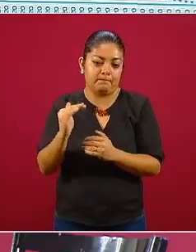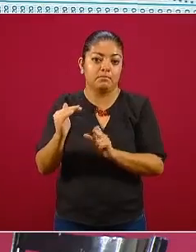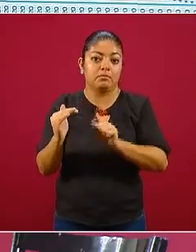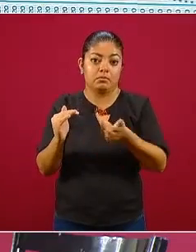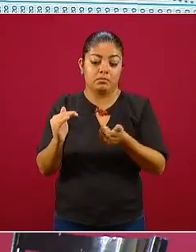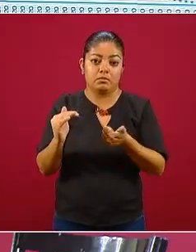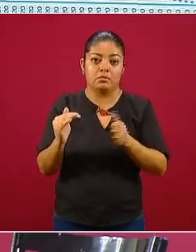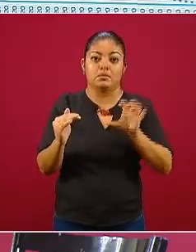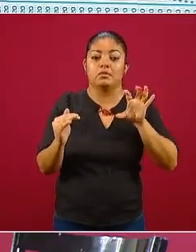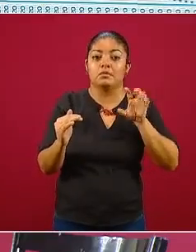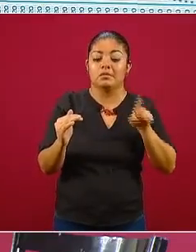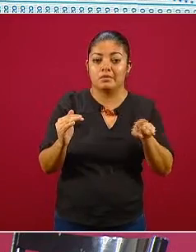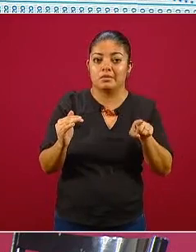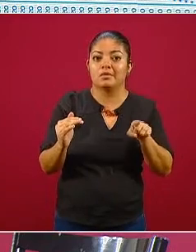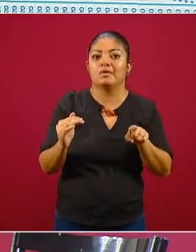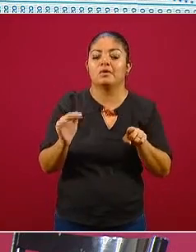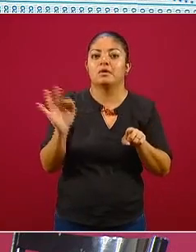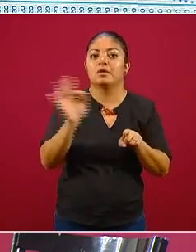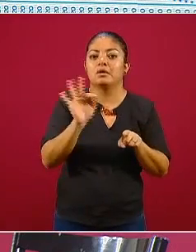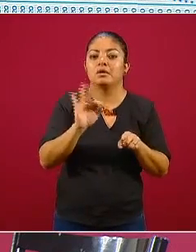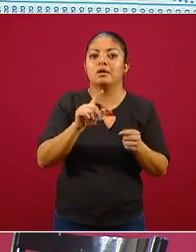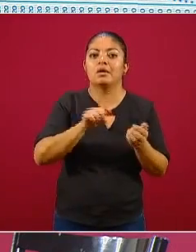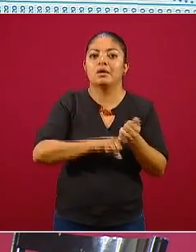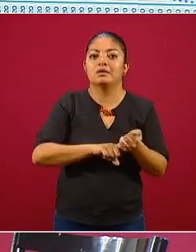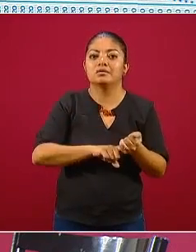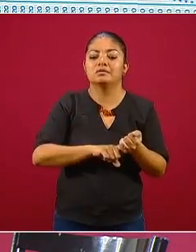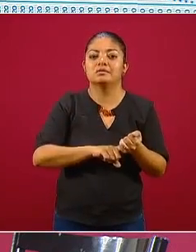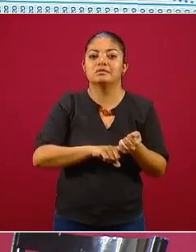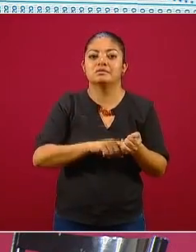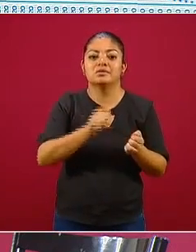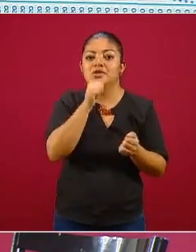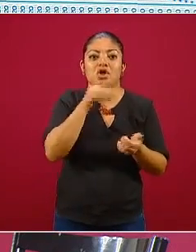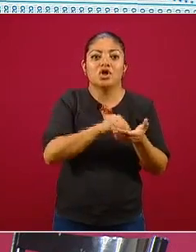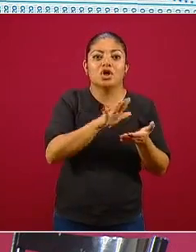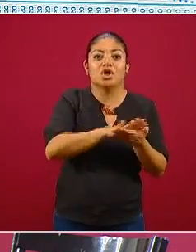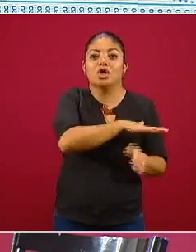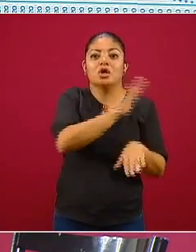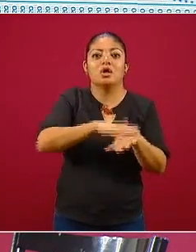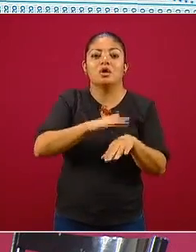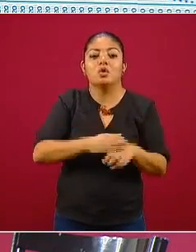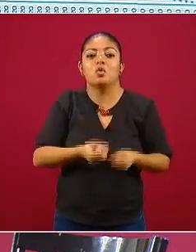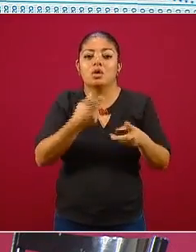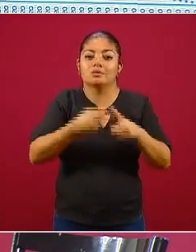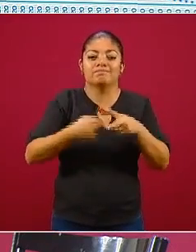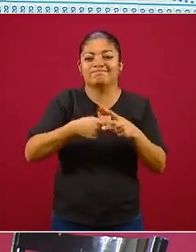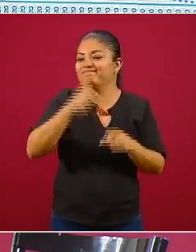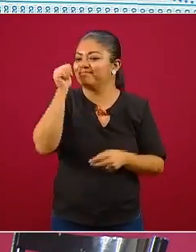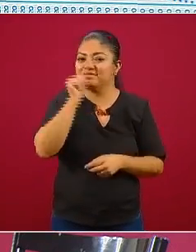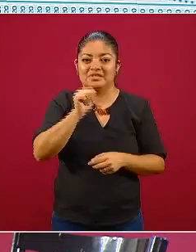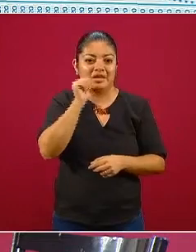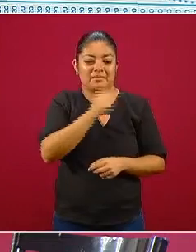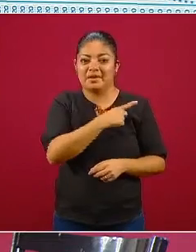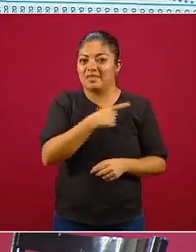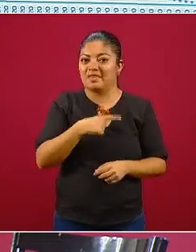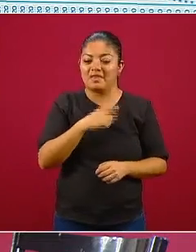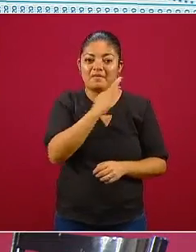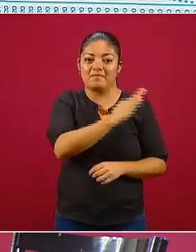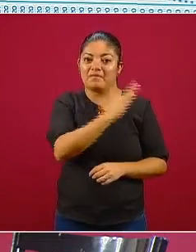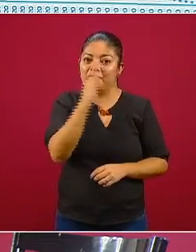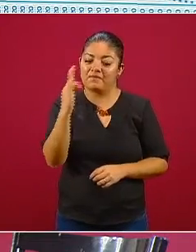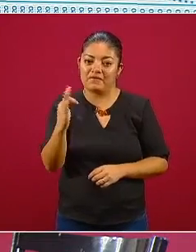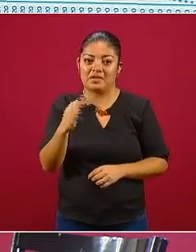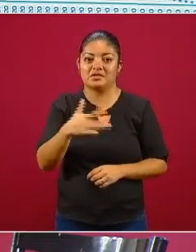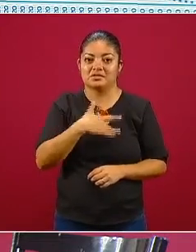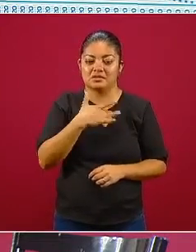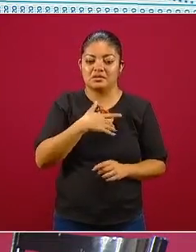es que hubiera retrasos en la notificación esto lo comparamos siempre con por fecha de inicio de los síntomas